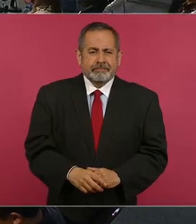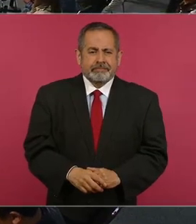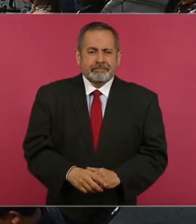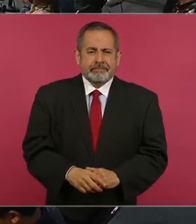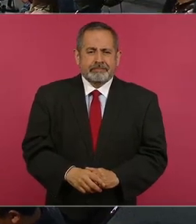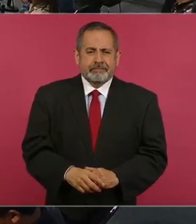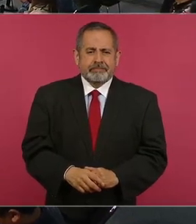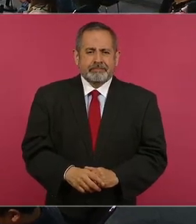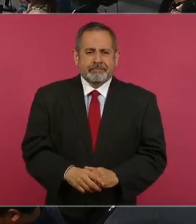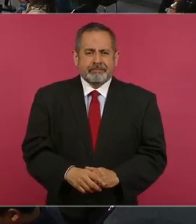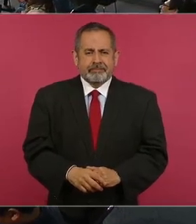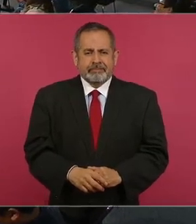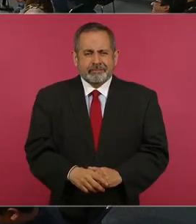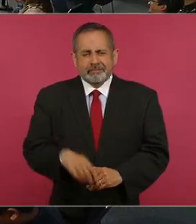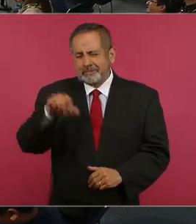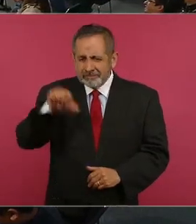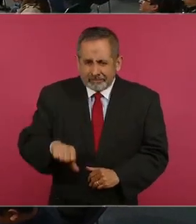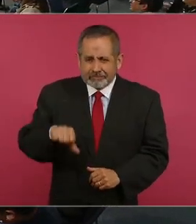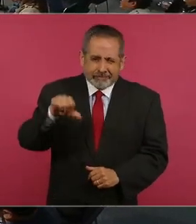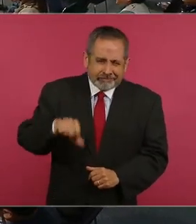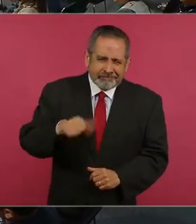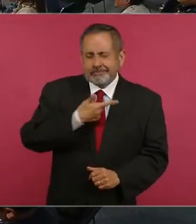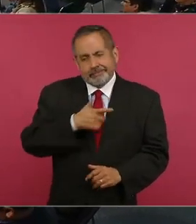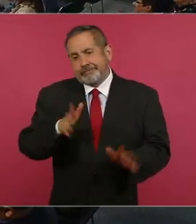No me gusta el hoy, hoy, hoy, pero dale.